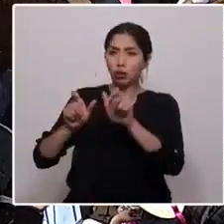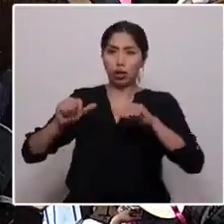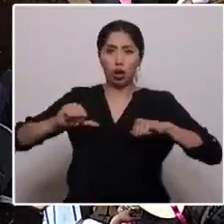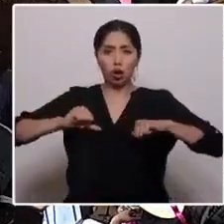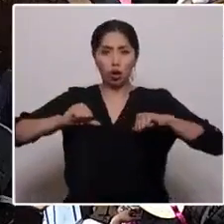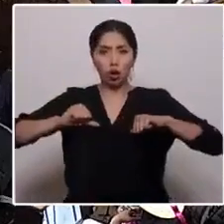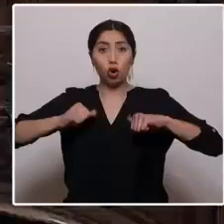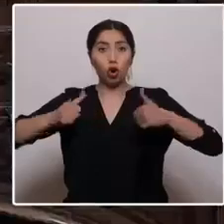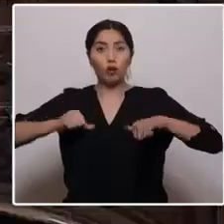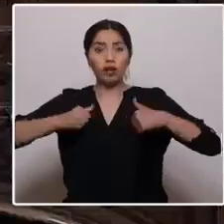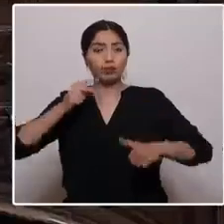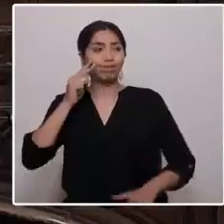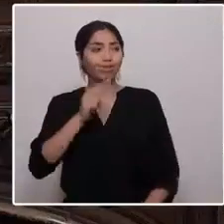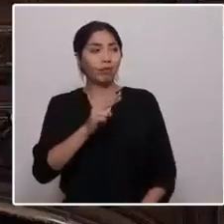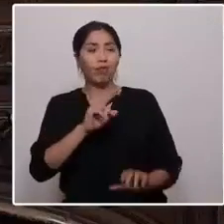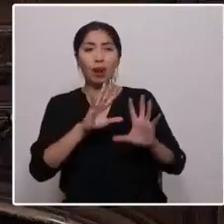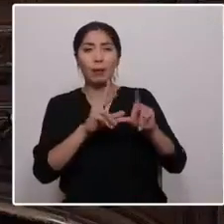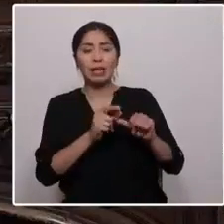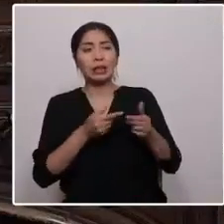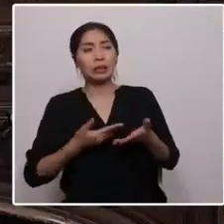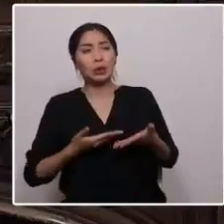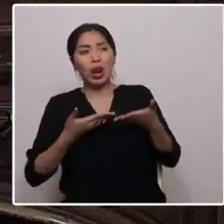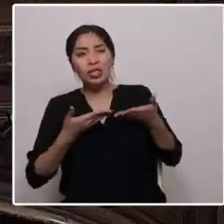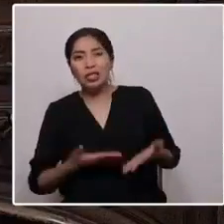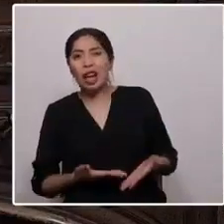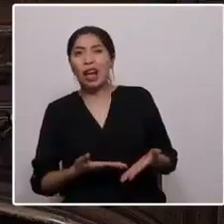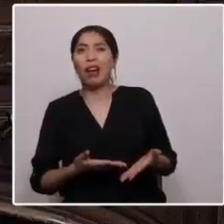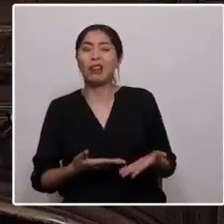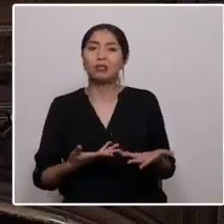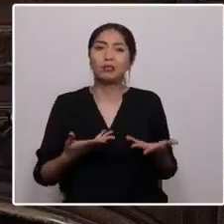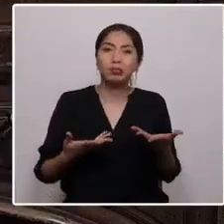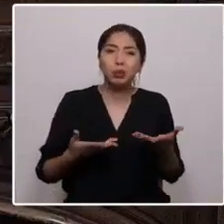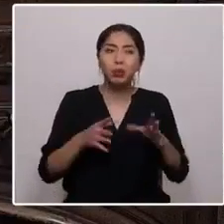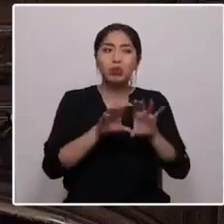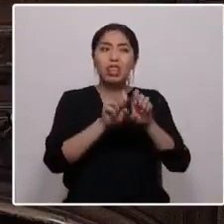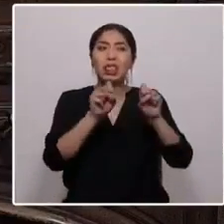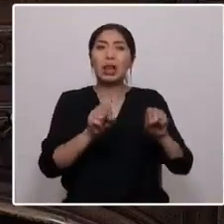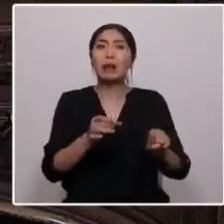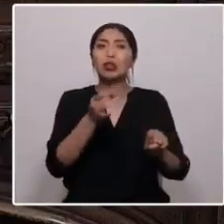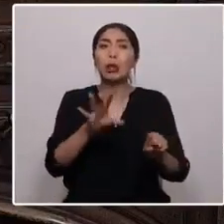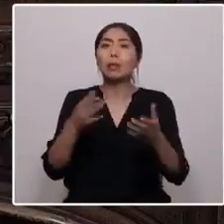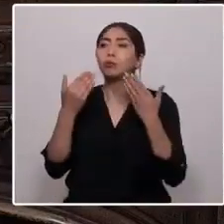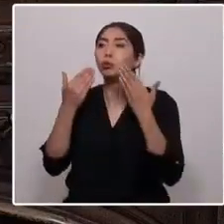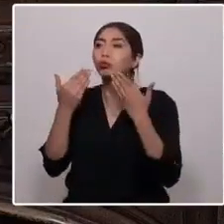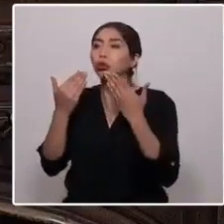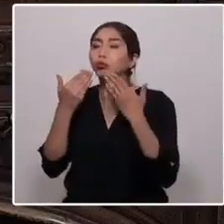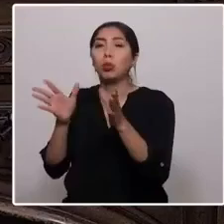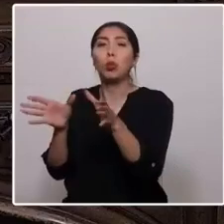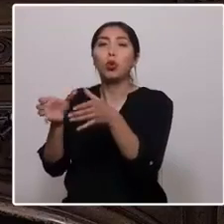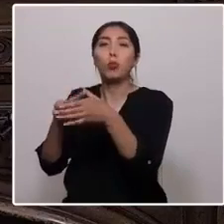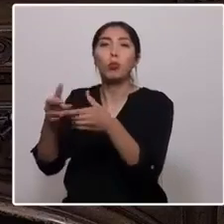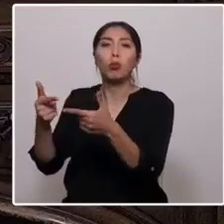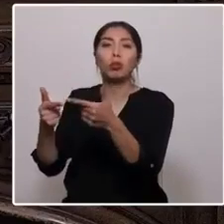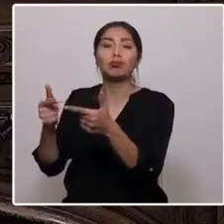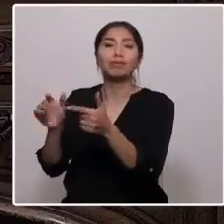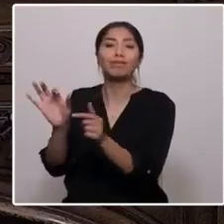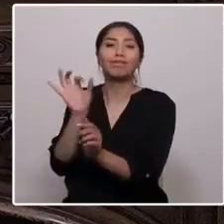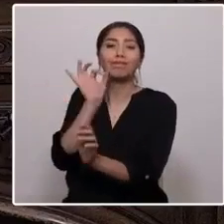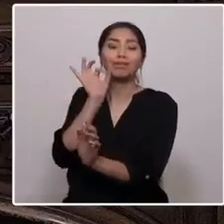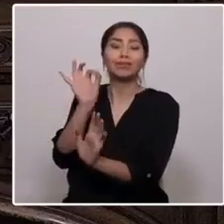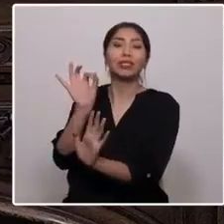familias explotadas por un sistema que solo favorece a un puñado, hartos de observar cómo el Estado maltrata